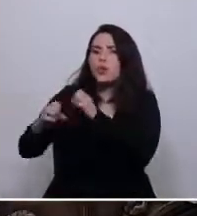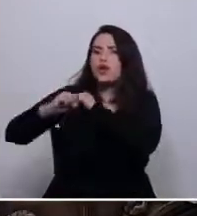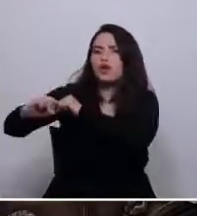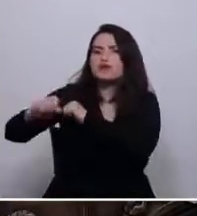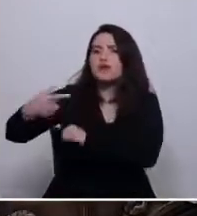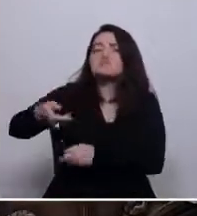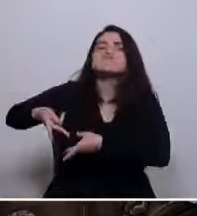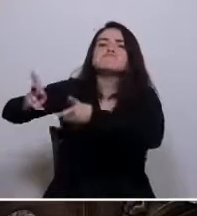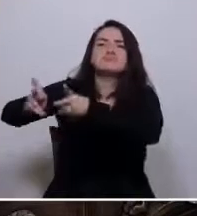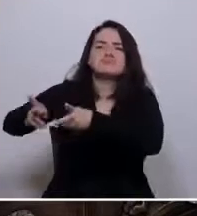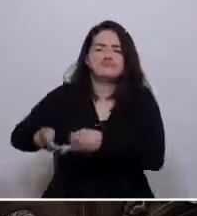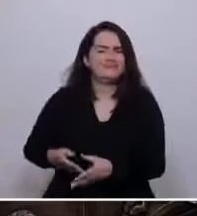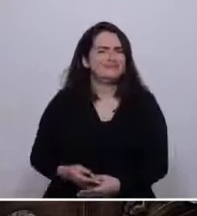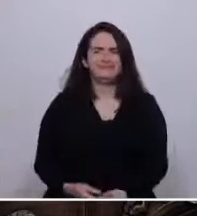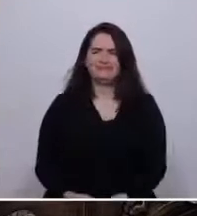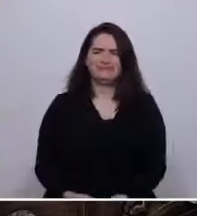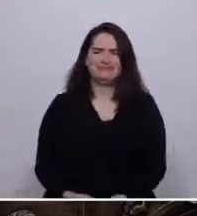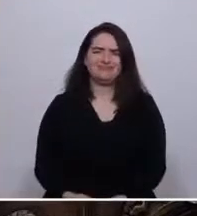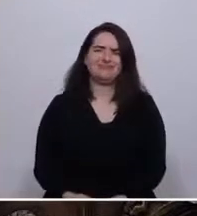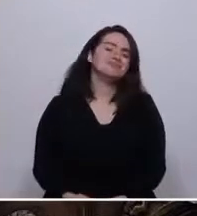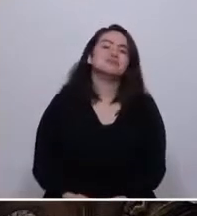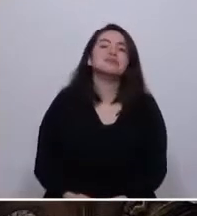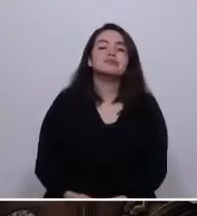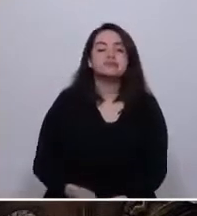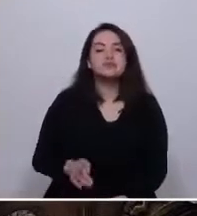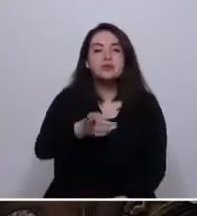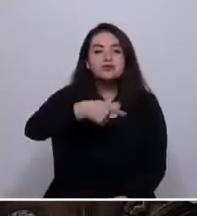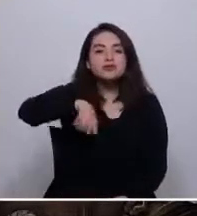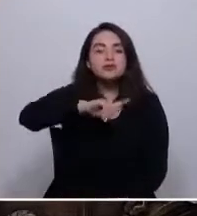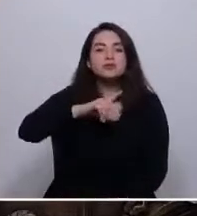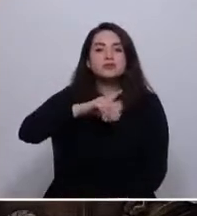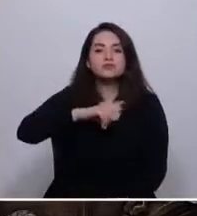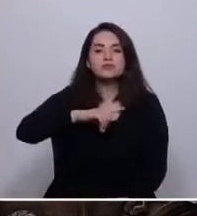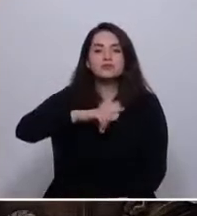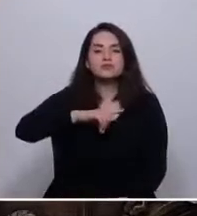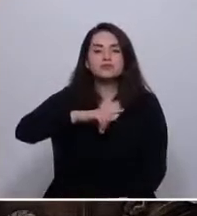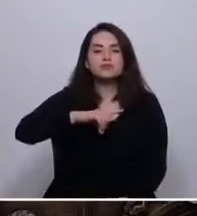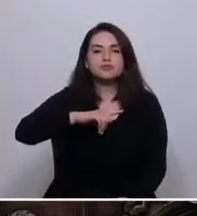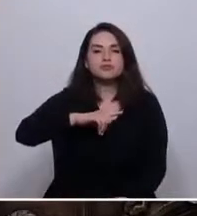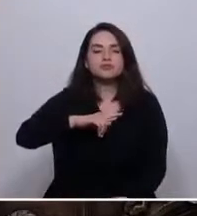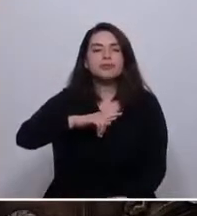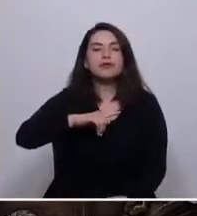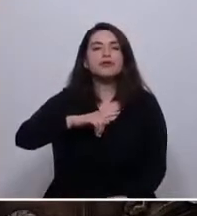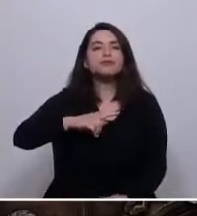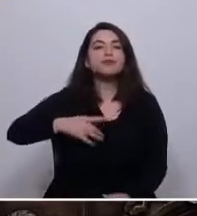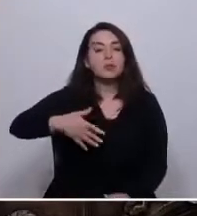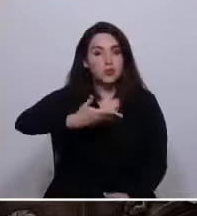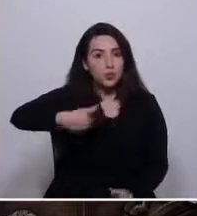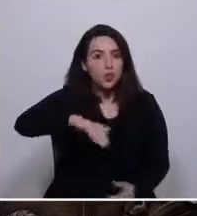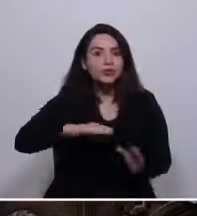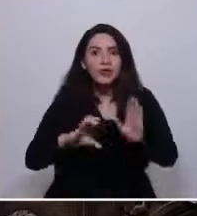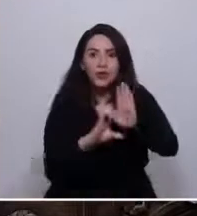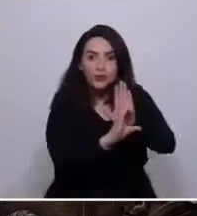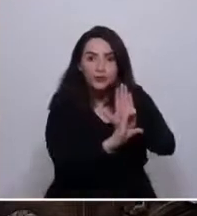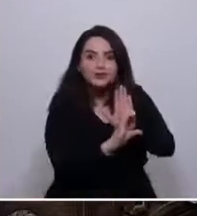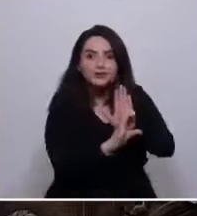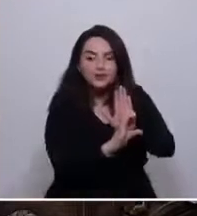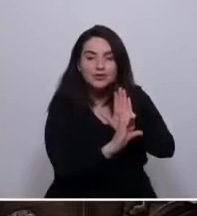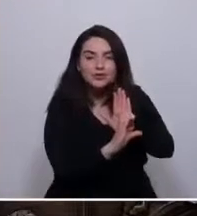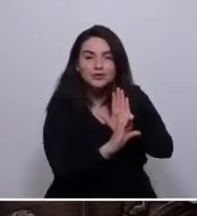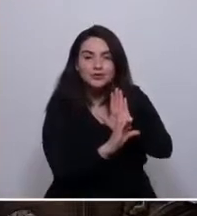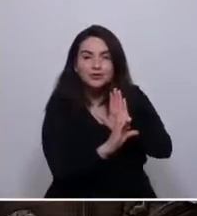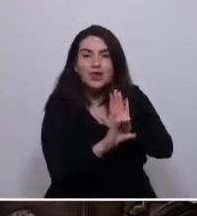patologías de las que tendríamos que curarnos, pero en el caso de nuestra convención o nos